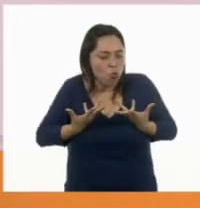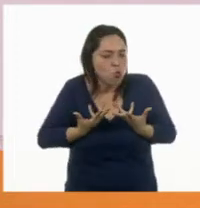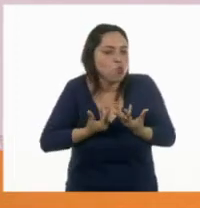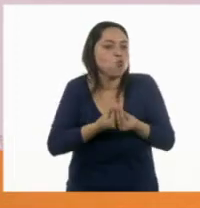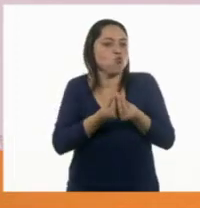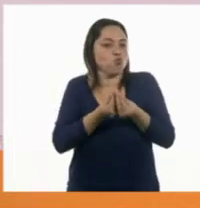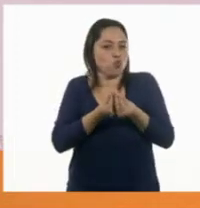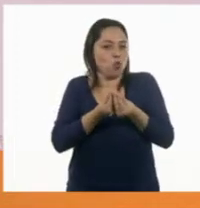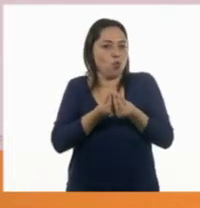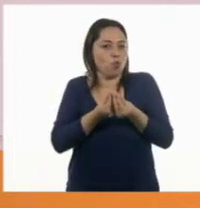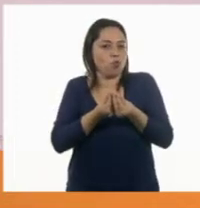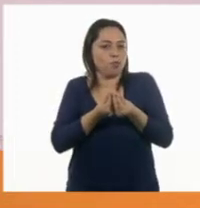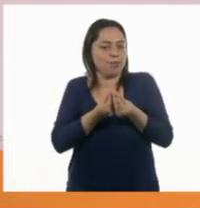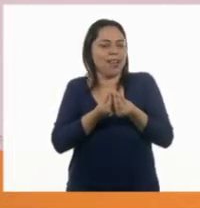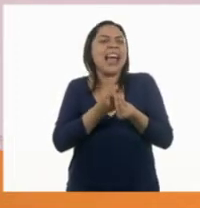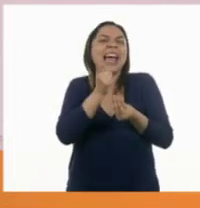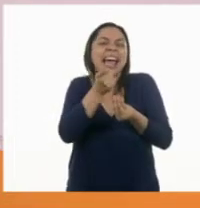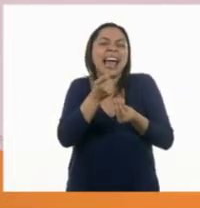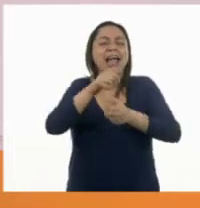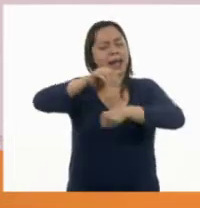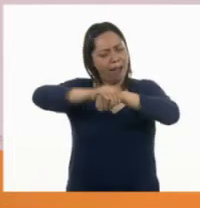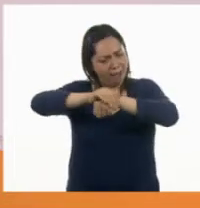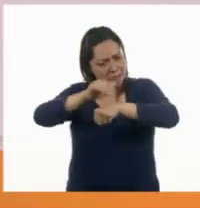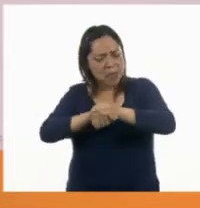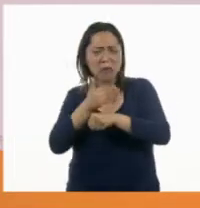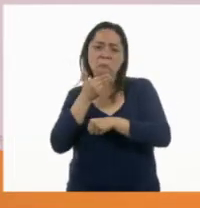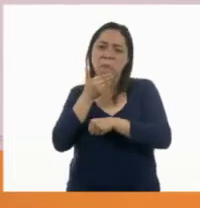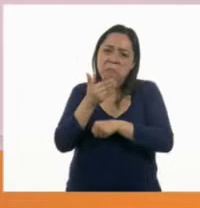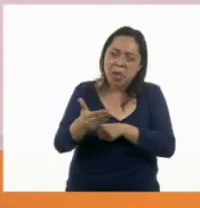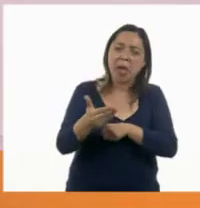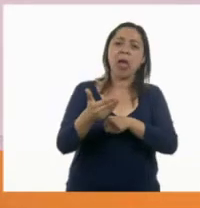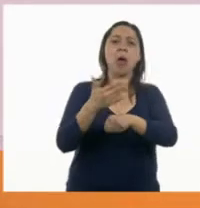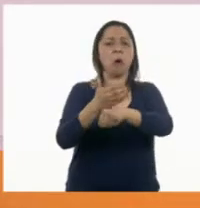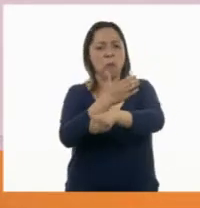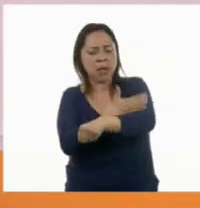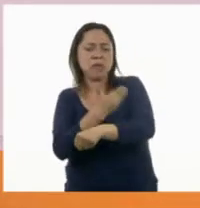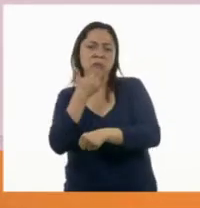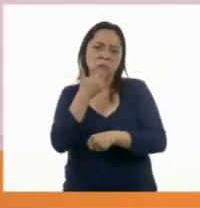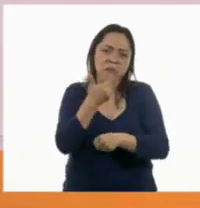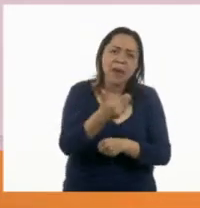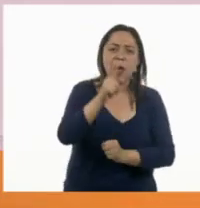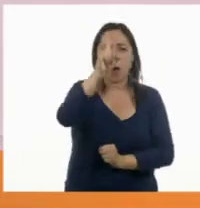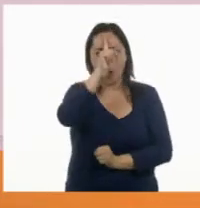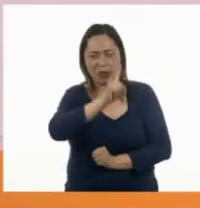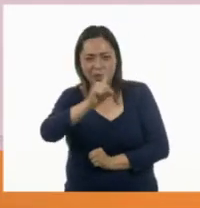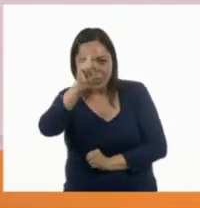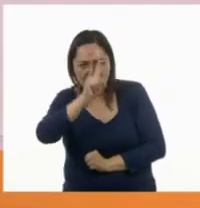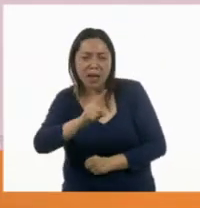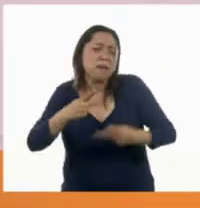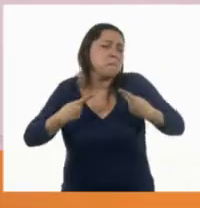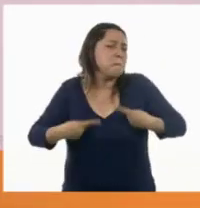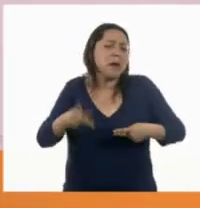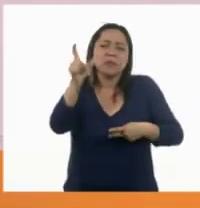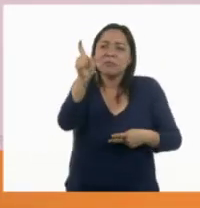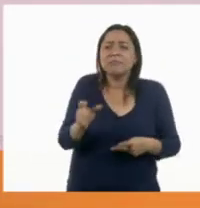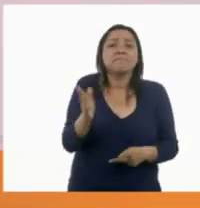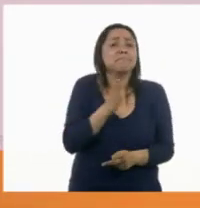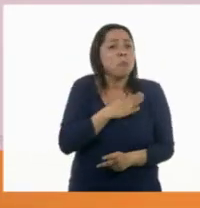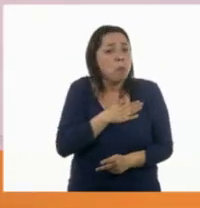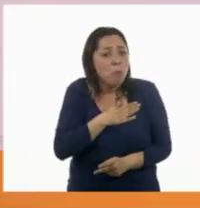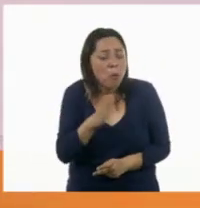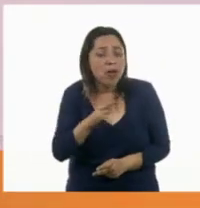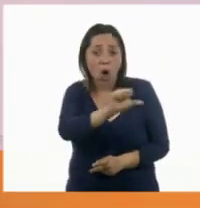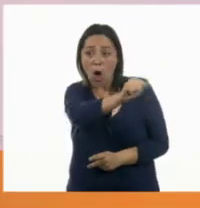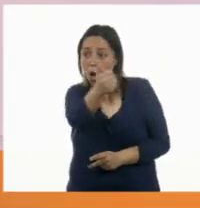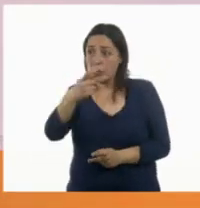ser un buen amigo, un buen compañero, un buen consejero, una buena persona con la que puedan contar.